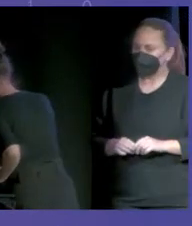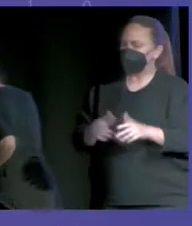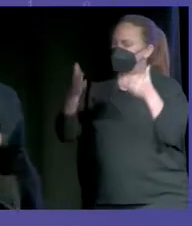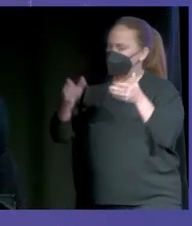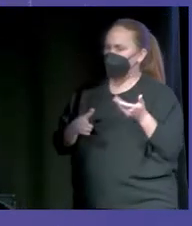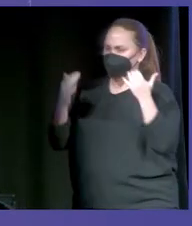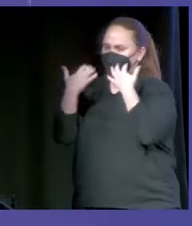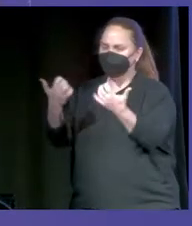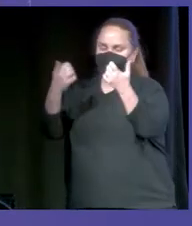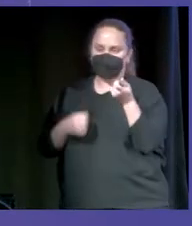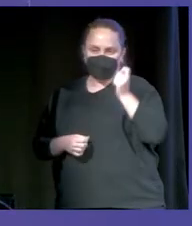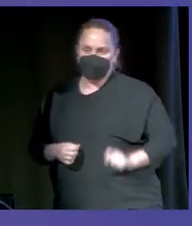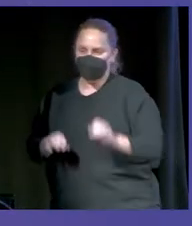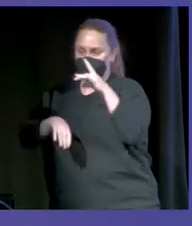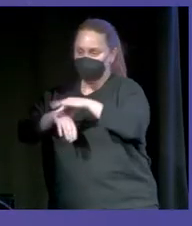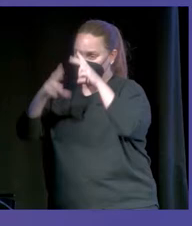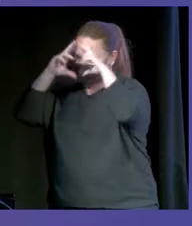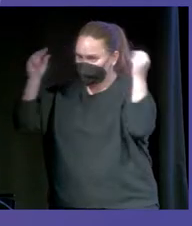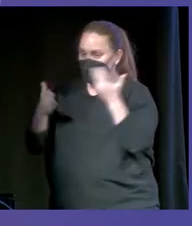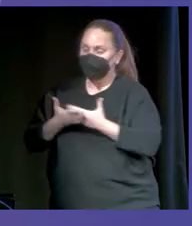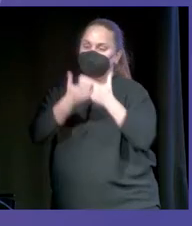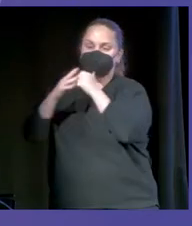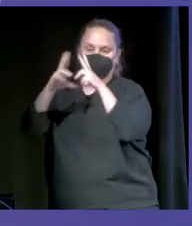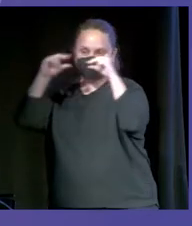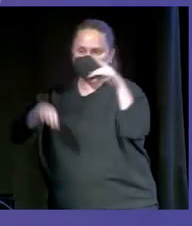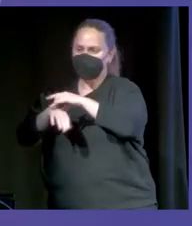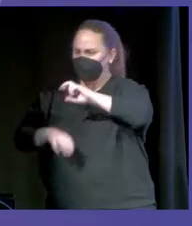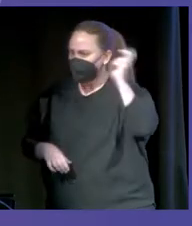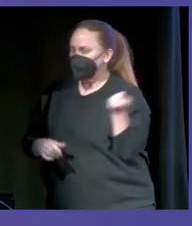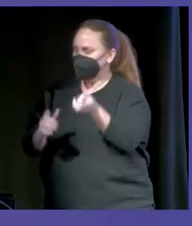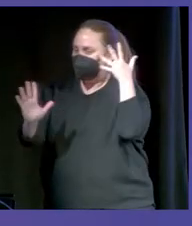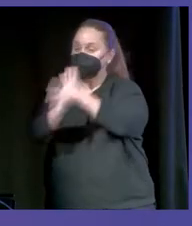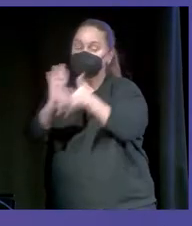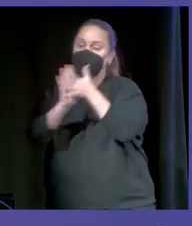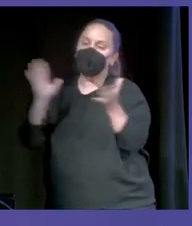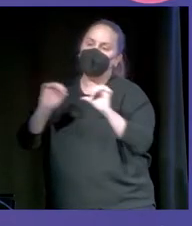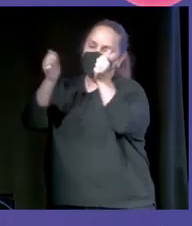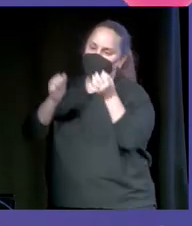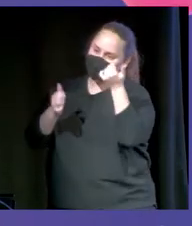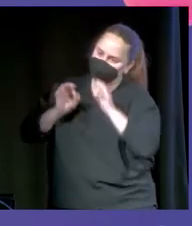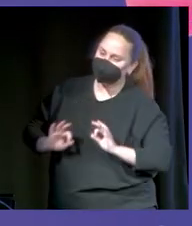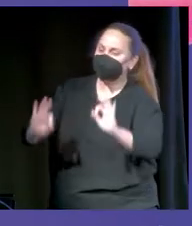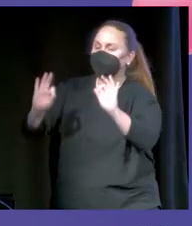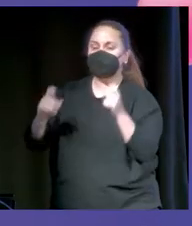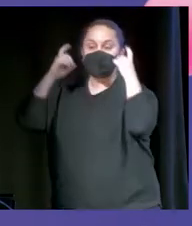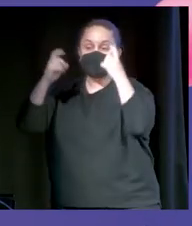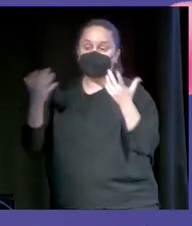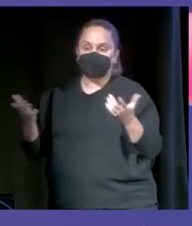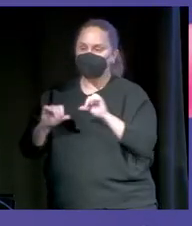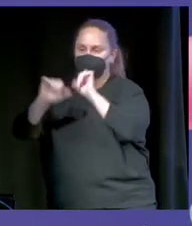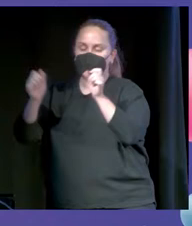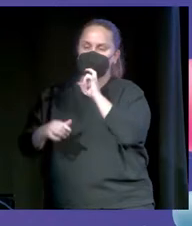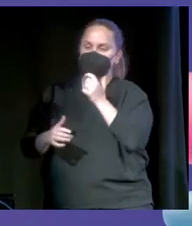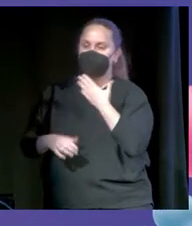médicos, enfermeras, estudiantes de medicina, estudiantes de enfermería. Pero es verdad que lo intentaba hacer de una forma un poco especial. Intentaba que fuera